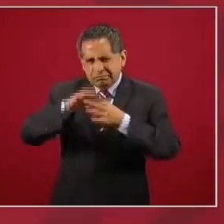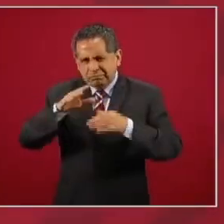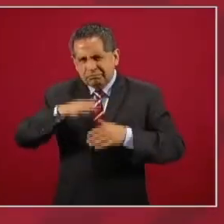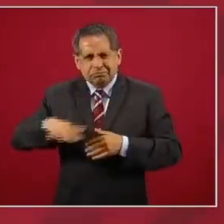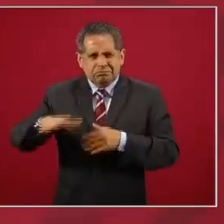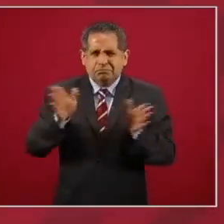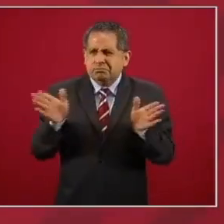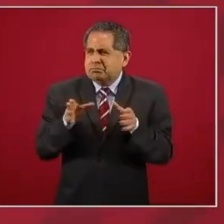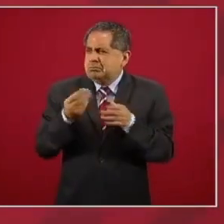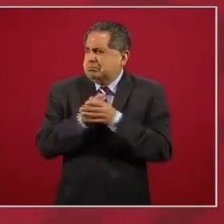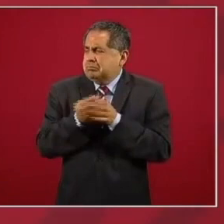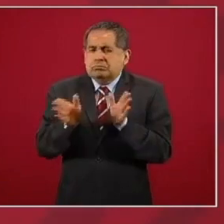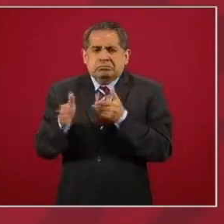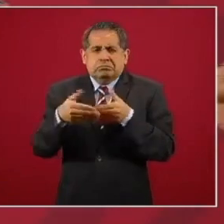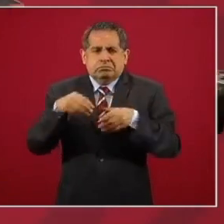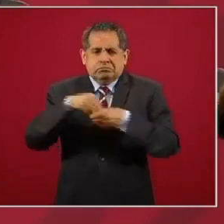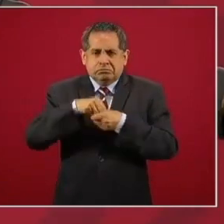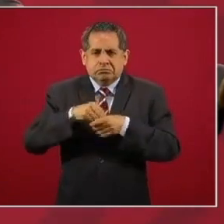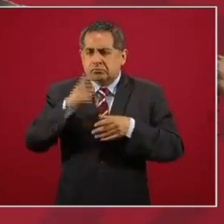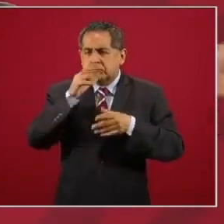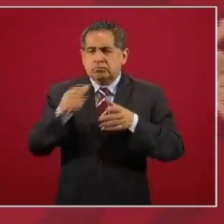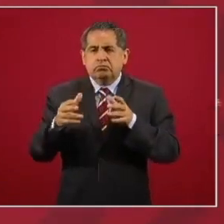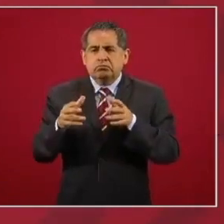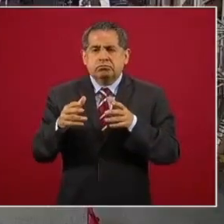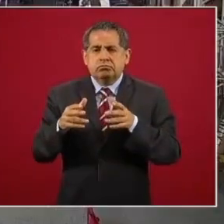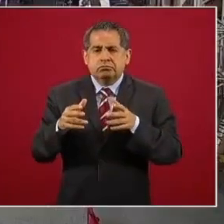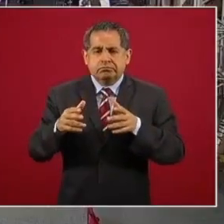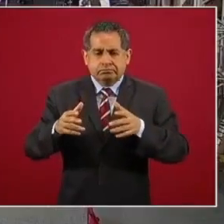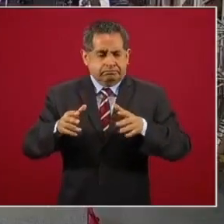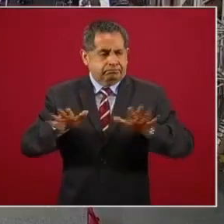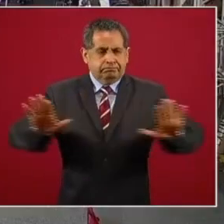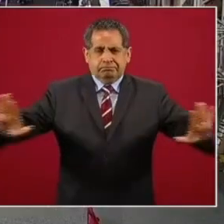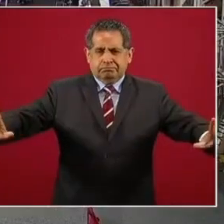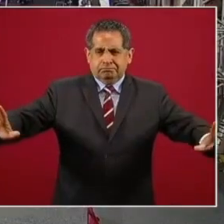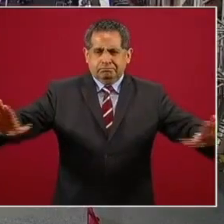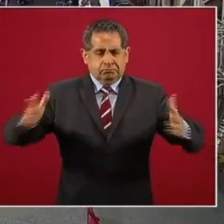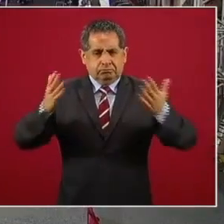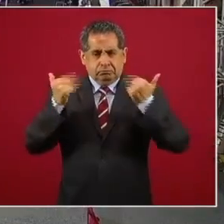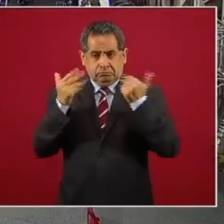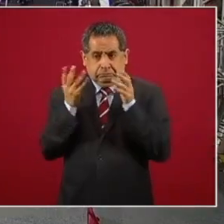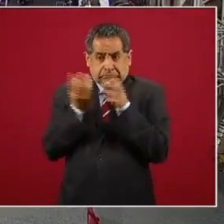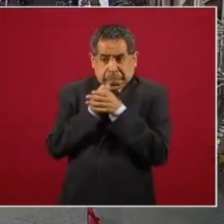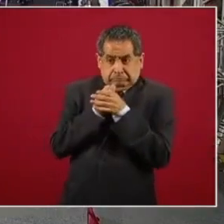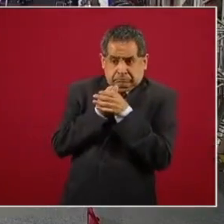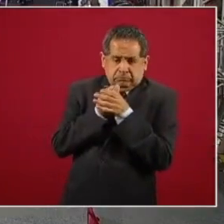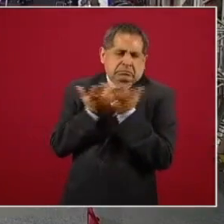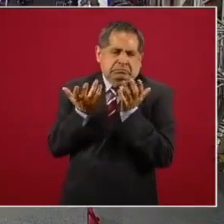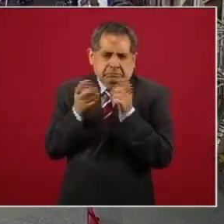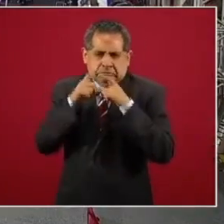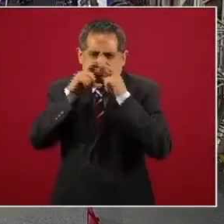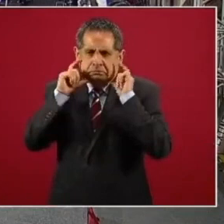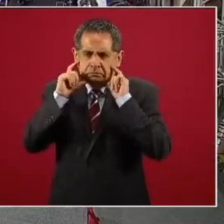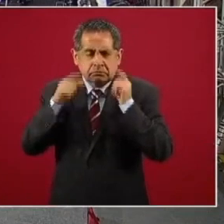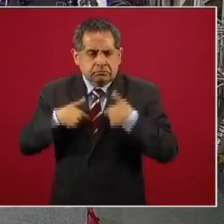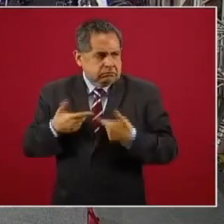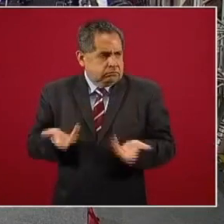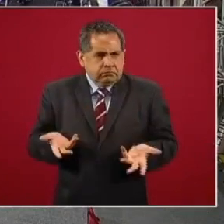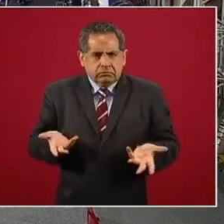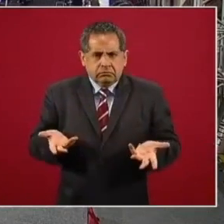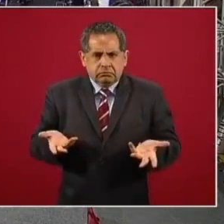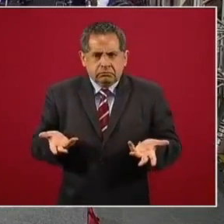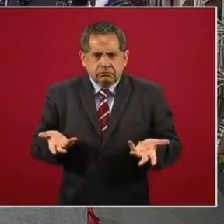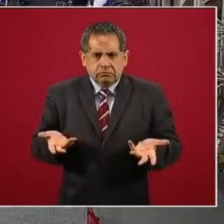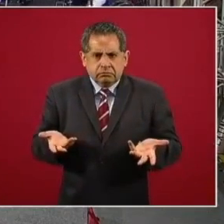lugares cerrados, donde no puede uno estar con sana distancia. Pero